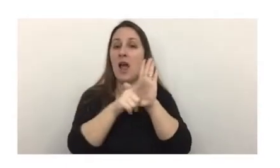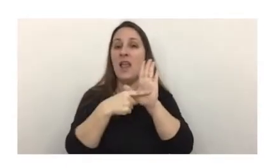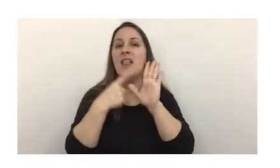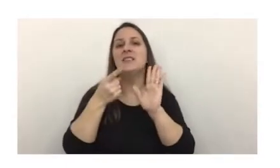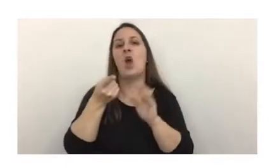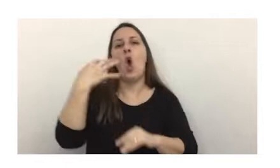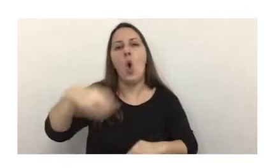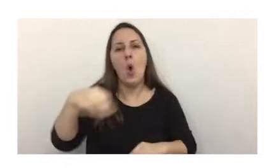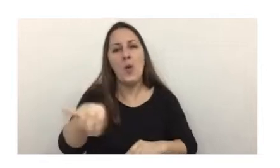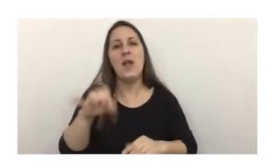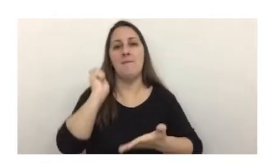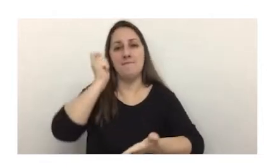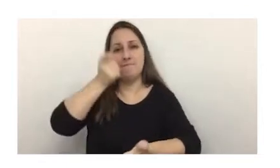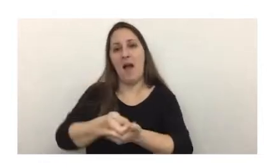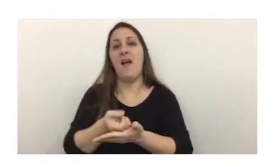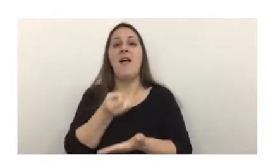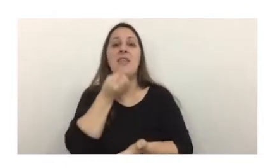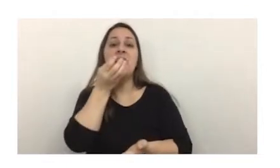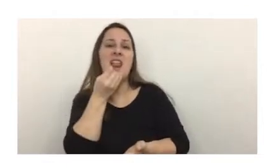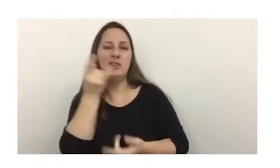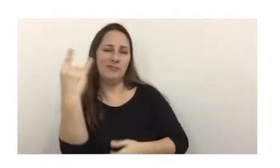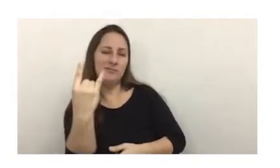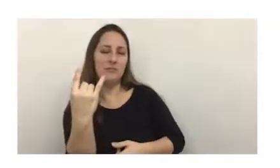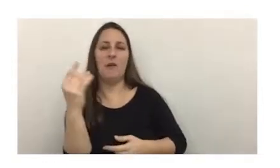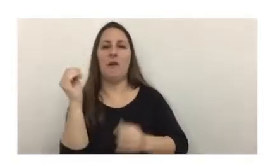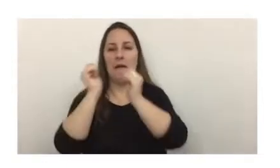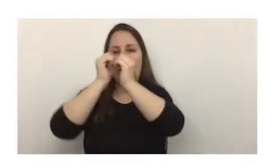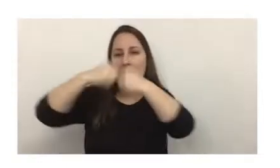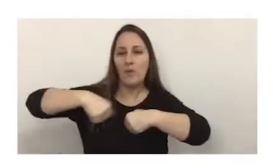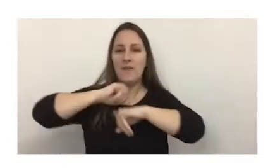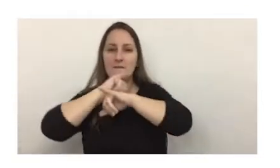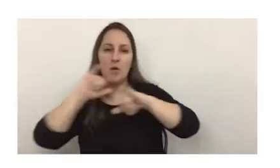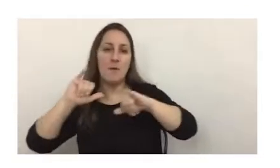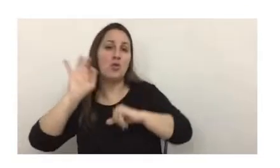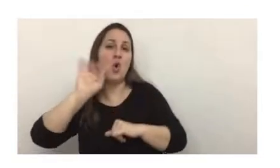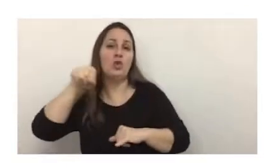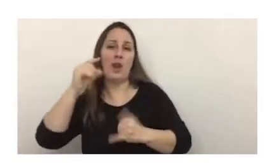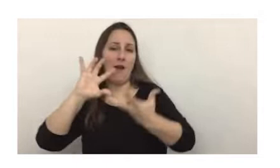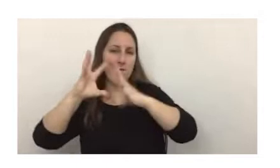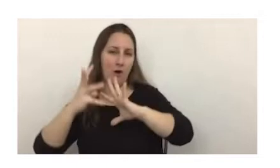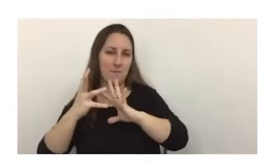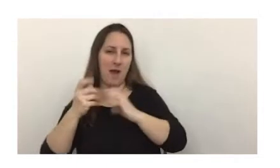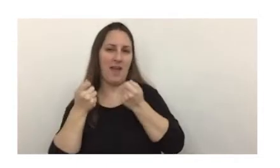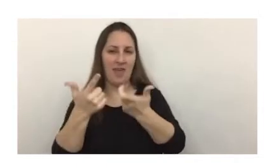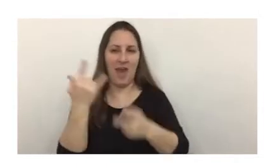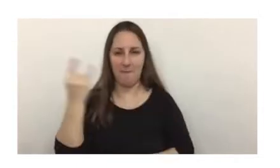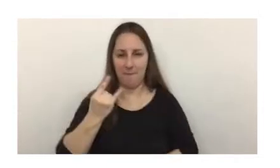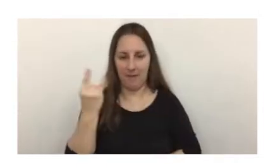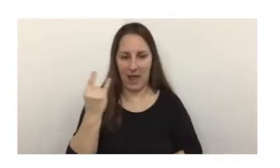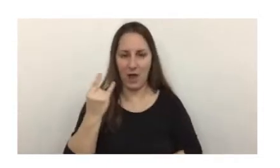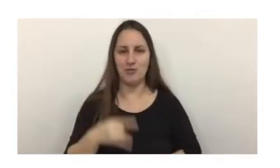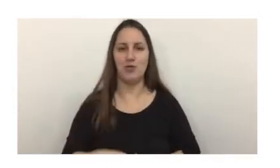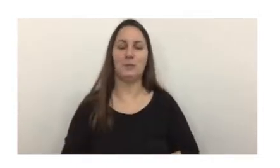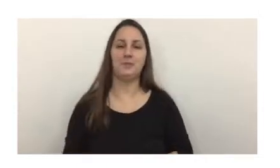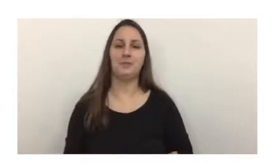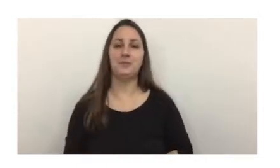que se efectúe mediante declaraciones engañosas ocultaciones maliciosas o cualquier otro ardir o engaño en lo que